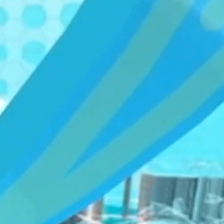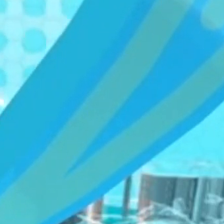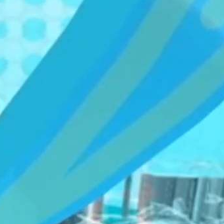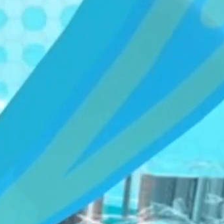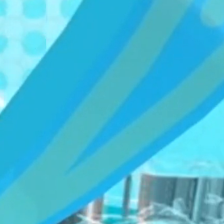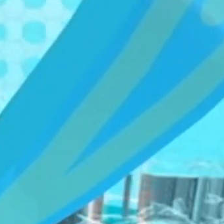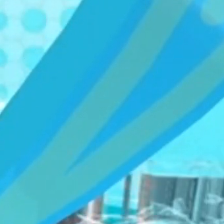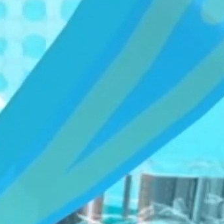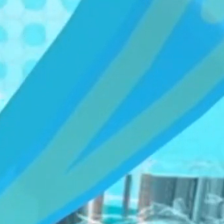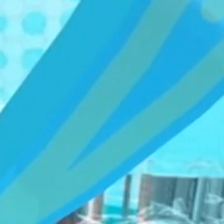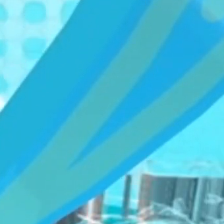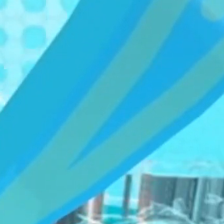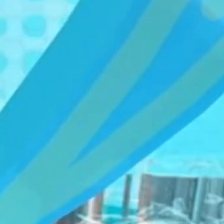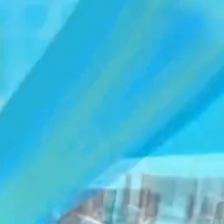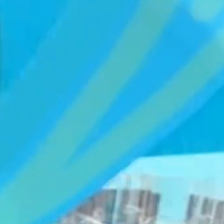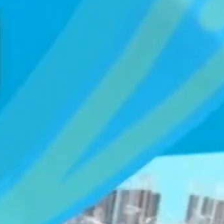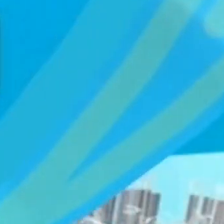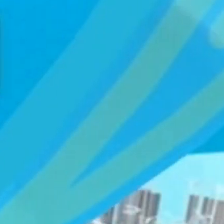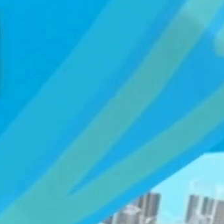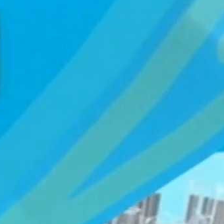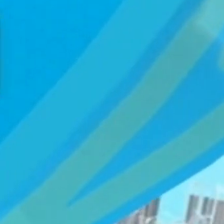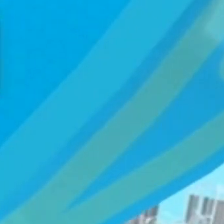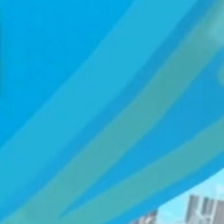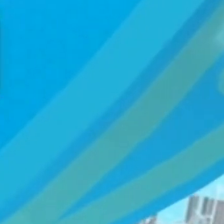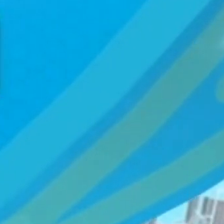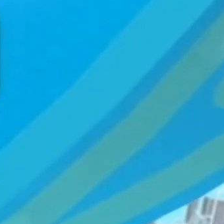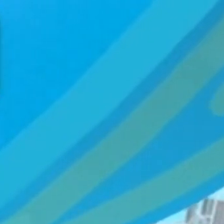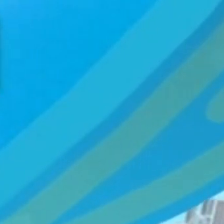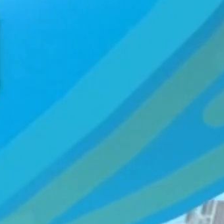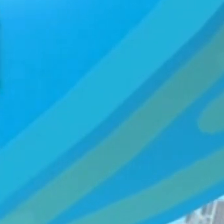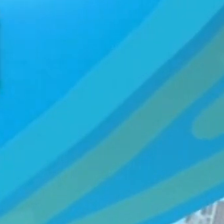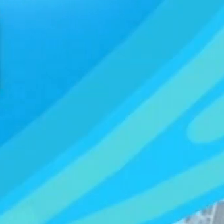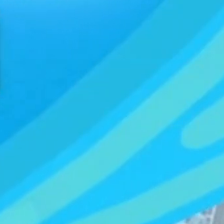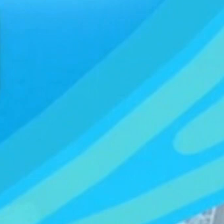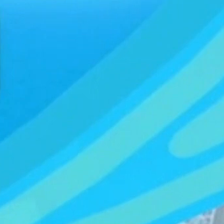Banco Popular presentó El Tipo de Cambio.